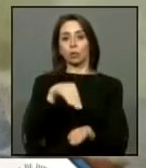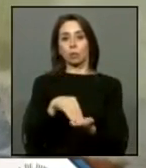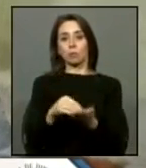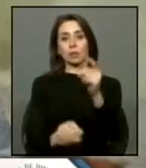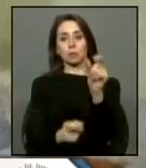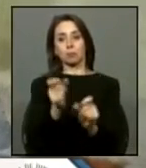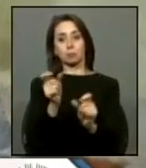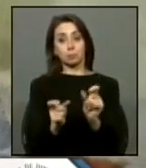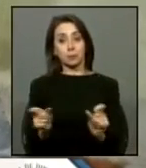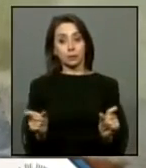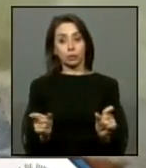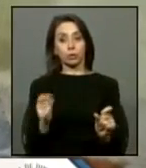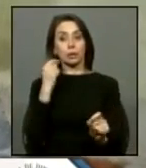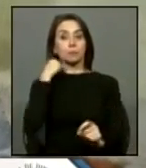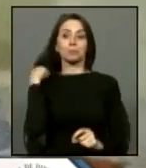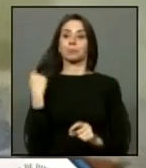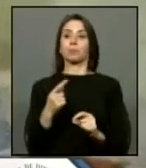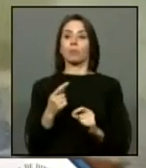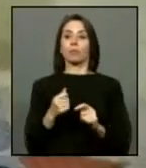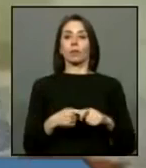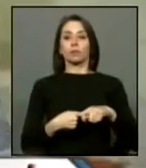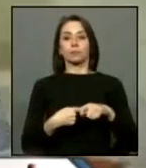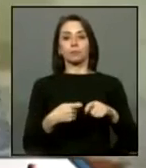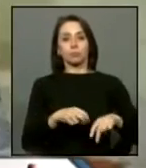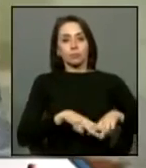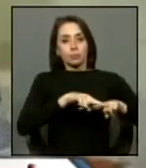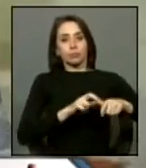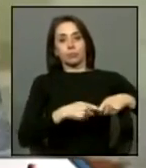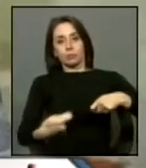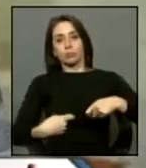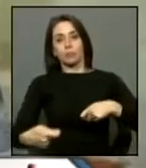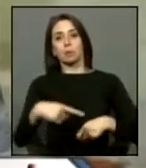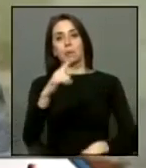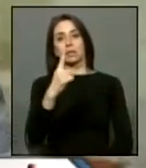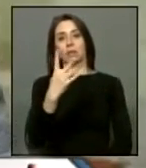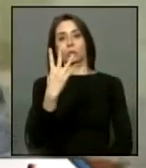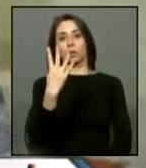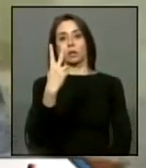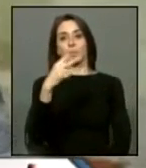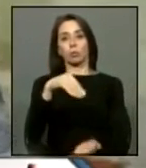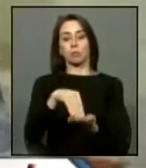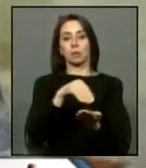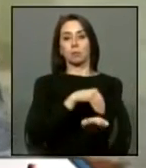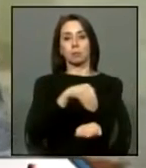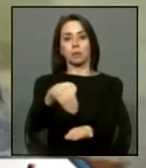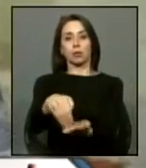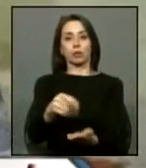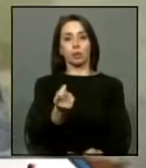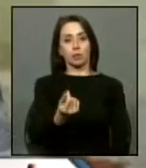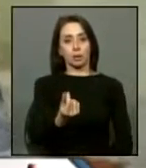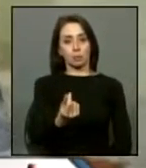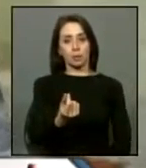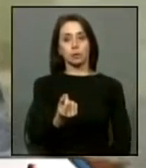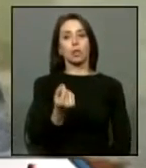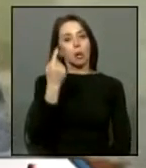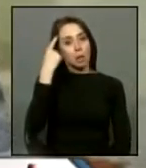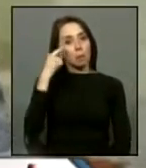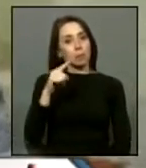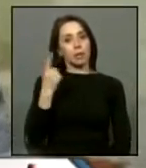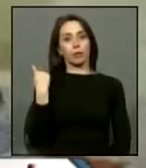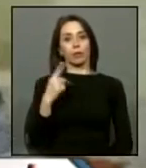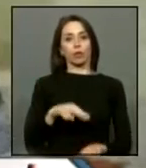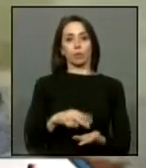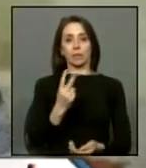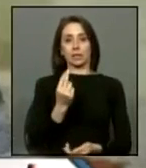y por lo tanto se han desembolsado por este concepto más de 142.000 millones de pesos pero el año 2013